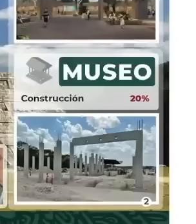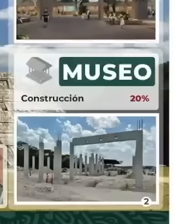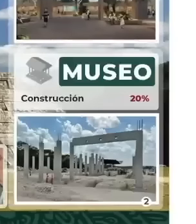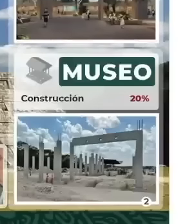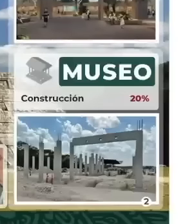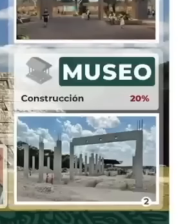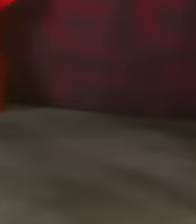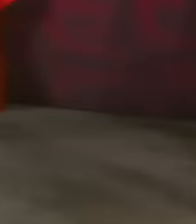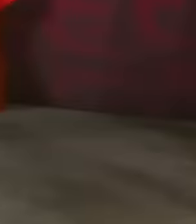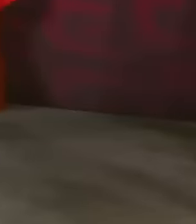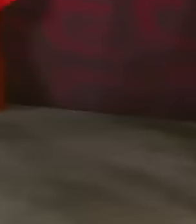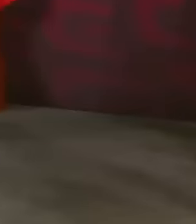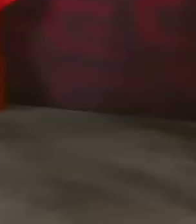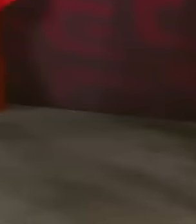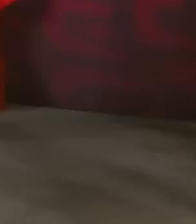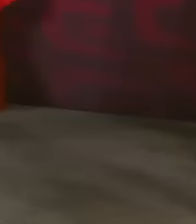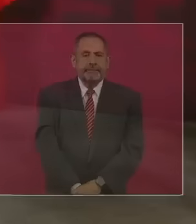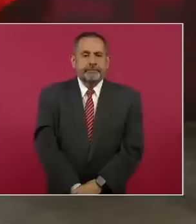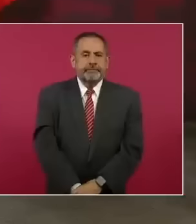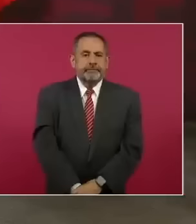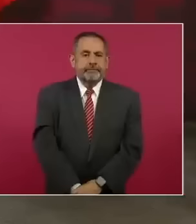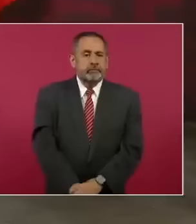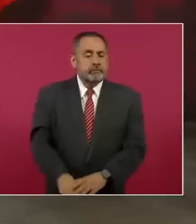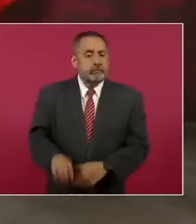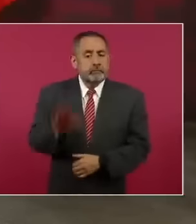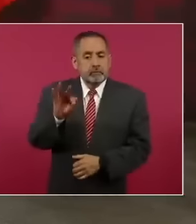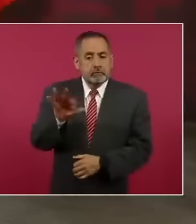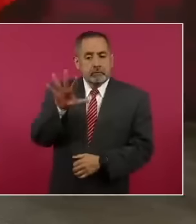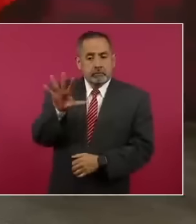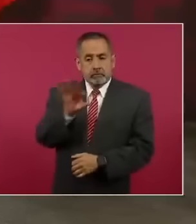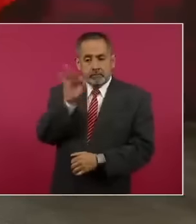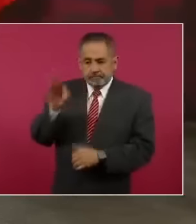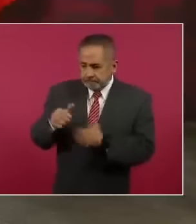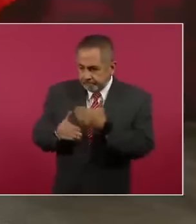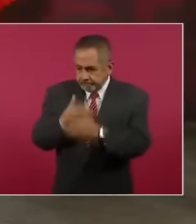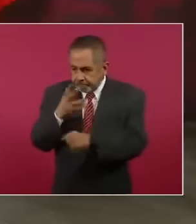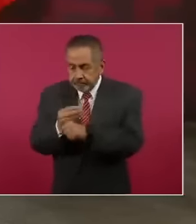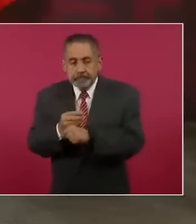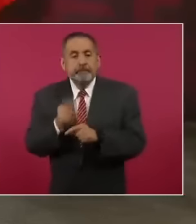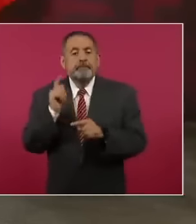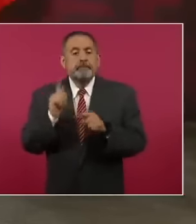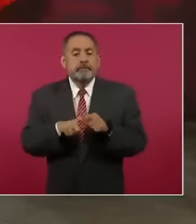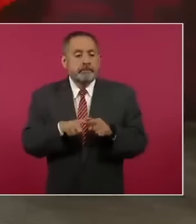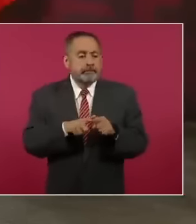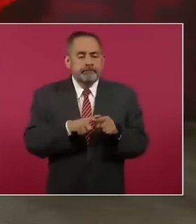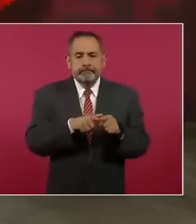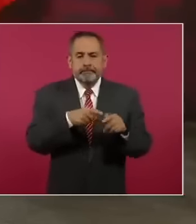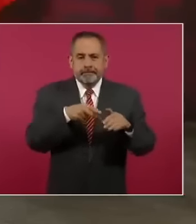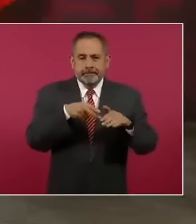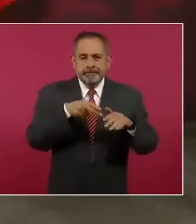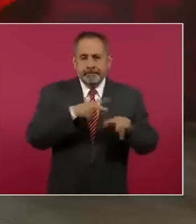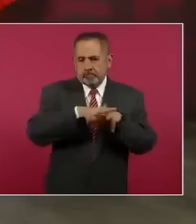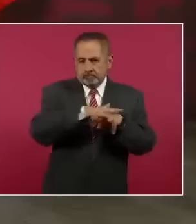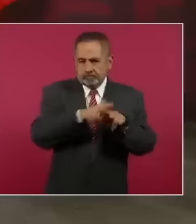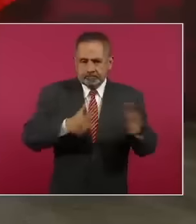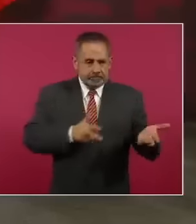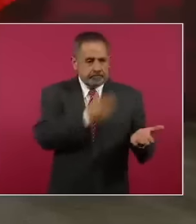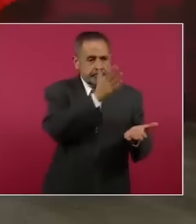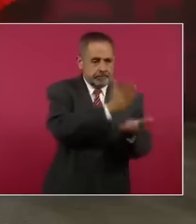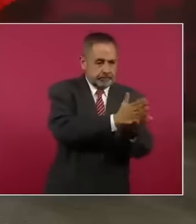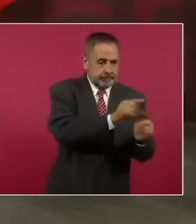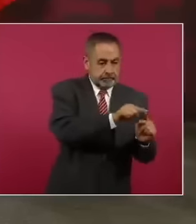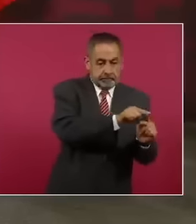y llevamos el 45 por ciento de avance en el camino que unirá la estación Chichén Itzá con